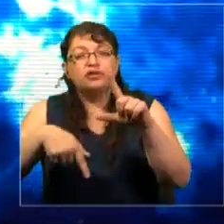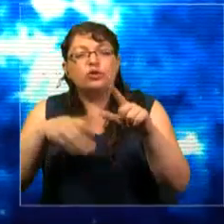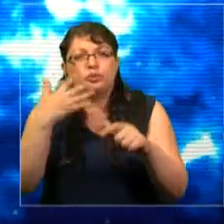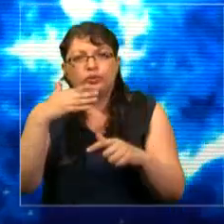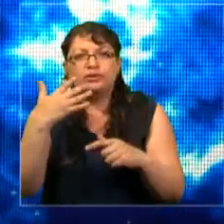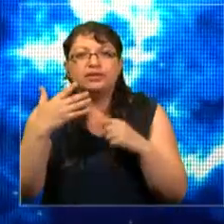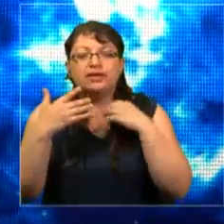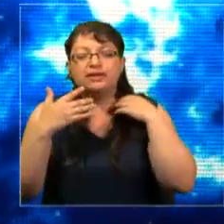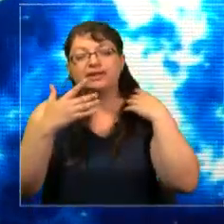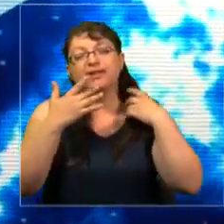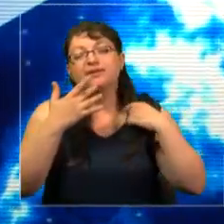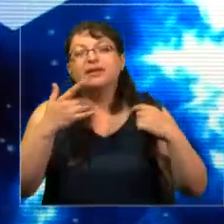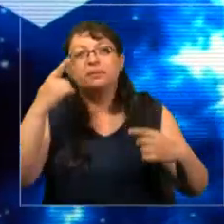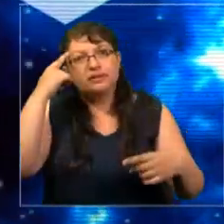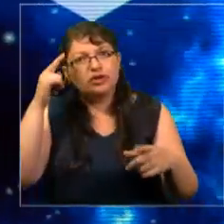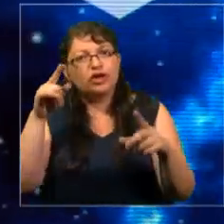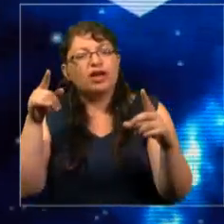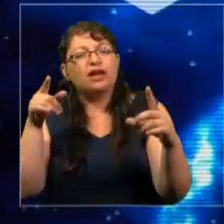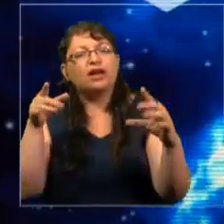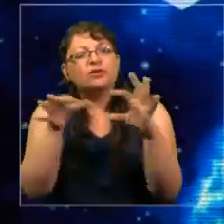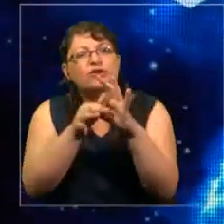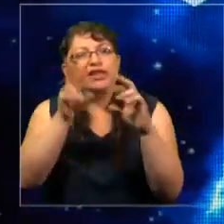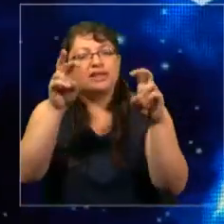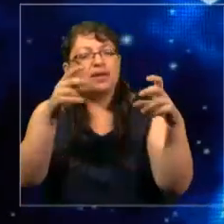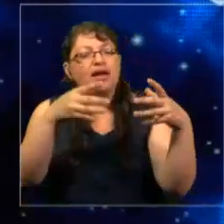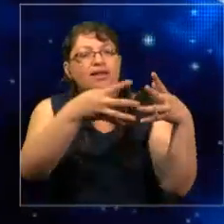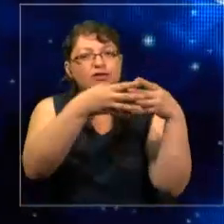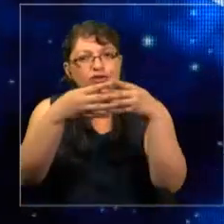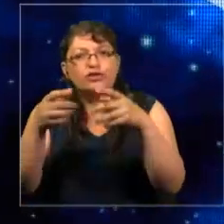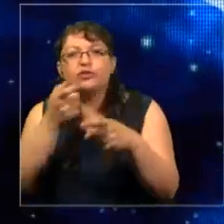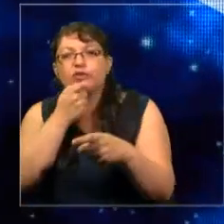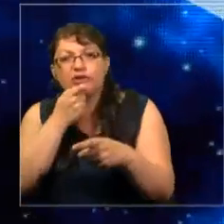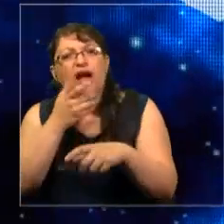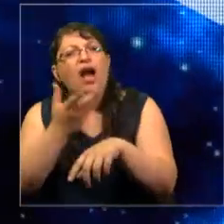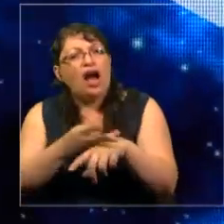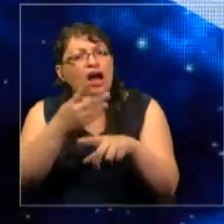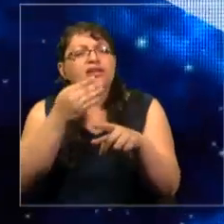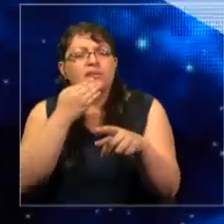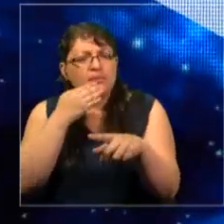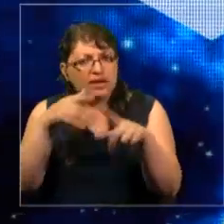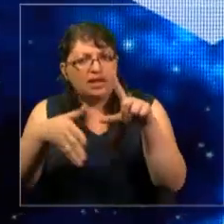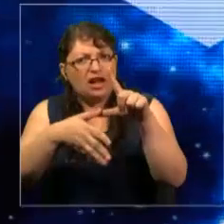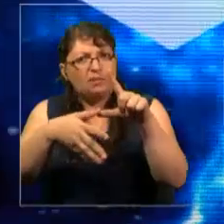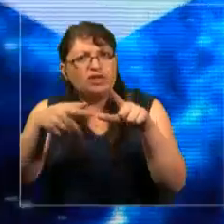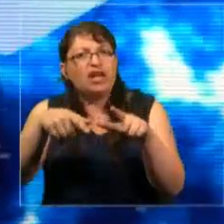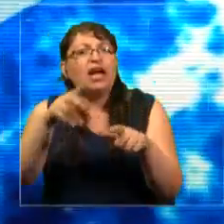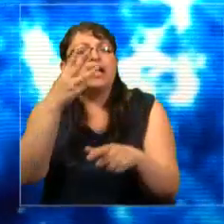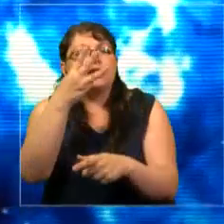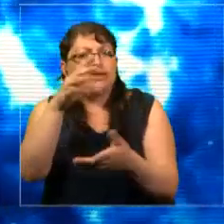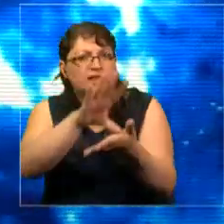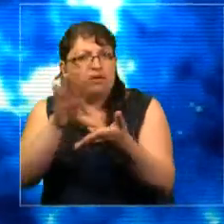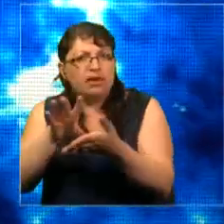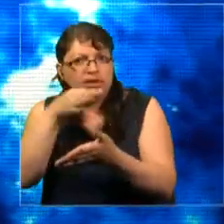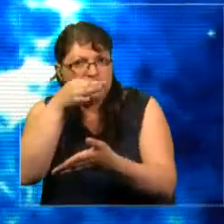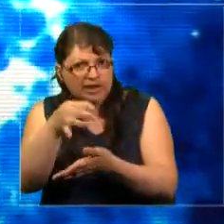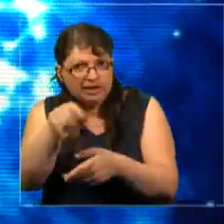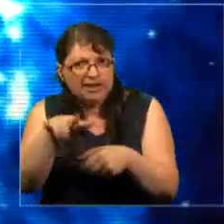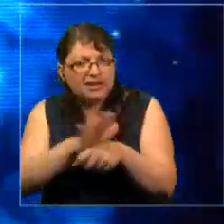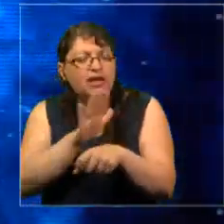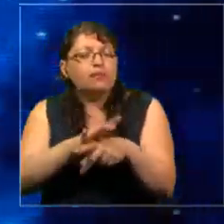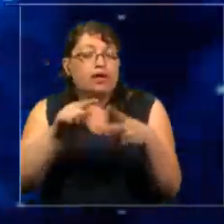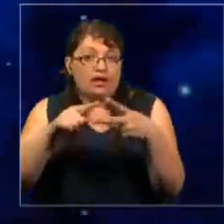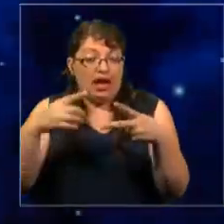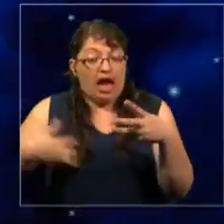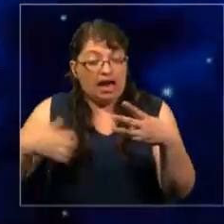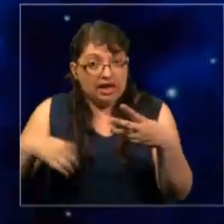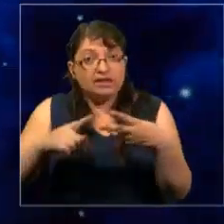que se trata de Estados Unidos y el Reino Unido, hay tres países en América del Sur que se mencionan en la película. Argentina,